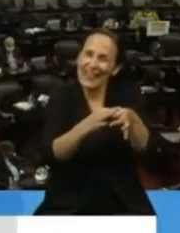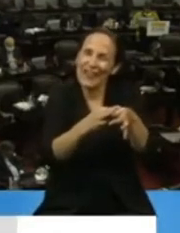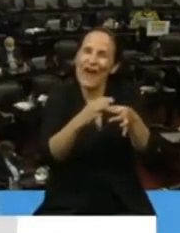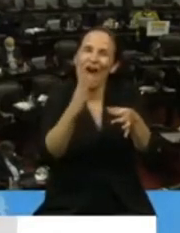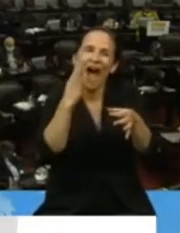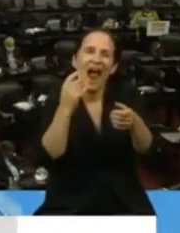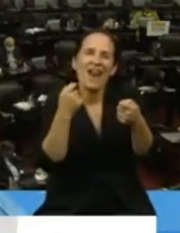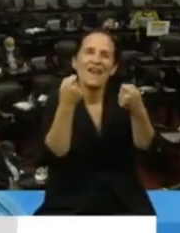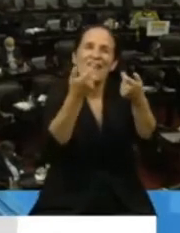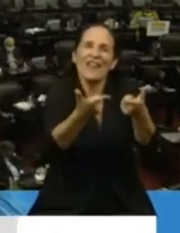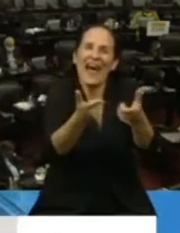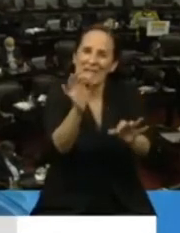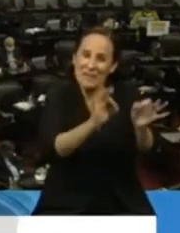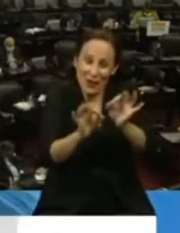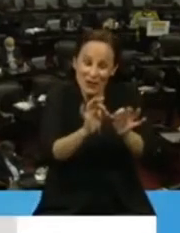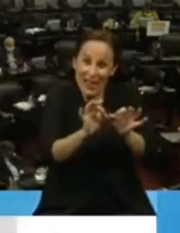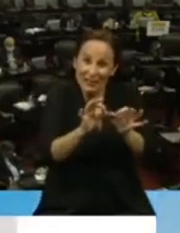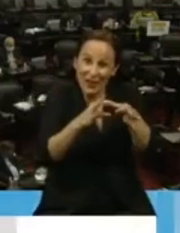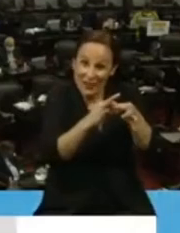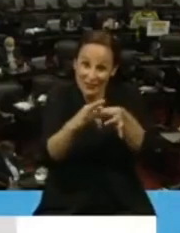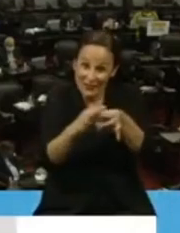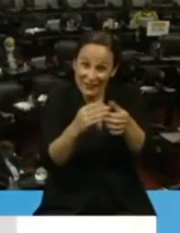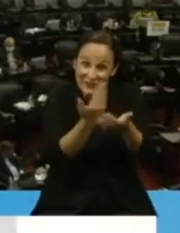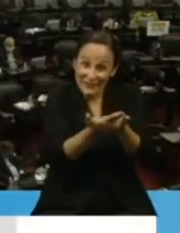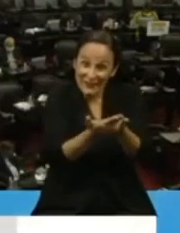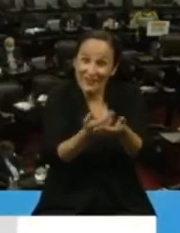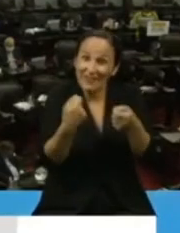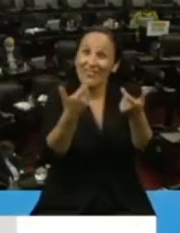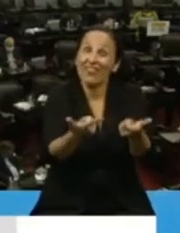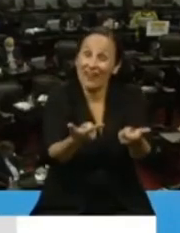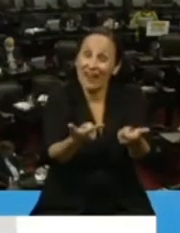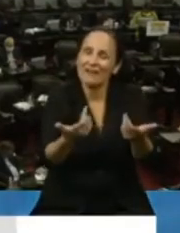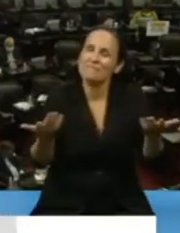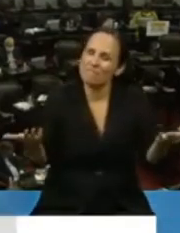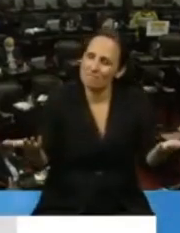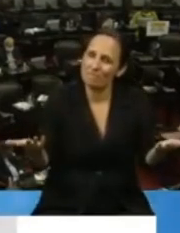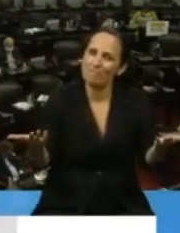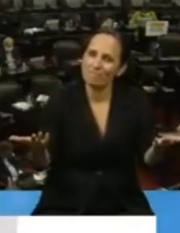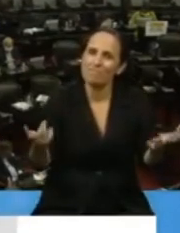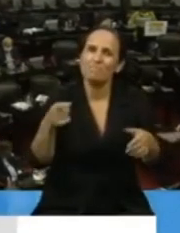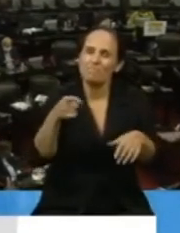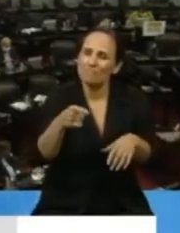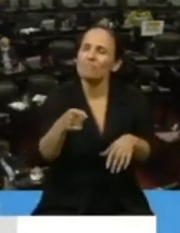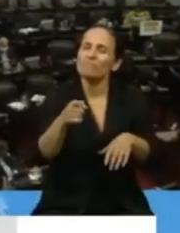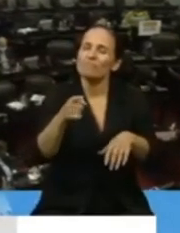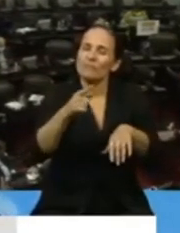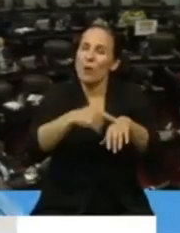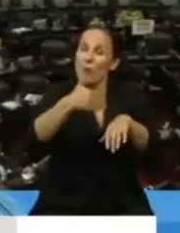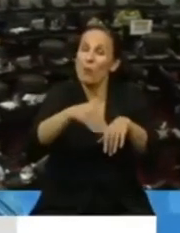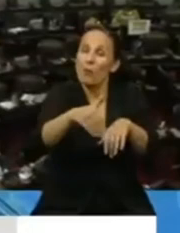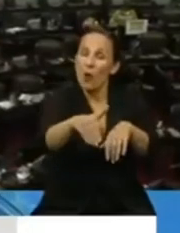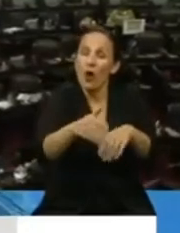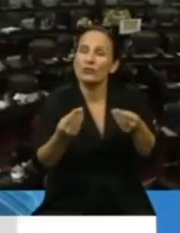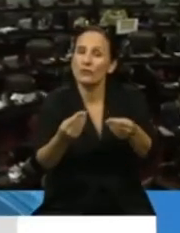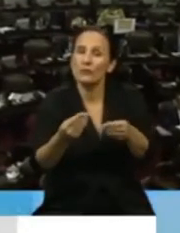proyectos unificados, señor presidente, se propone de manera transitoria la